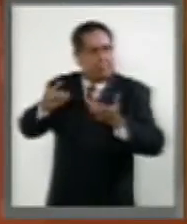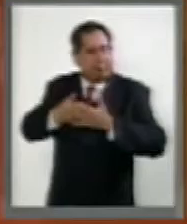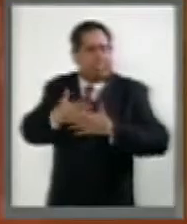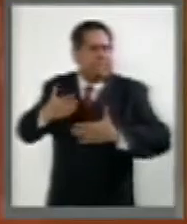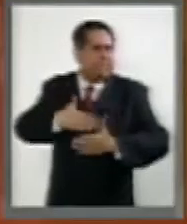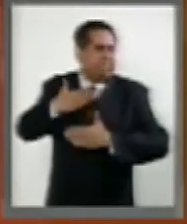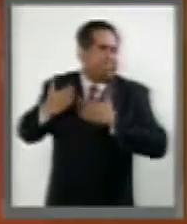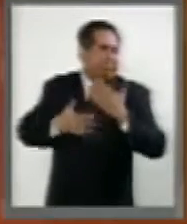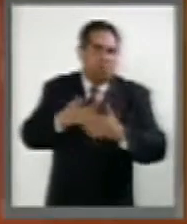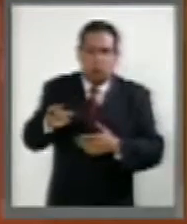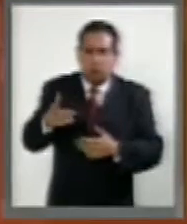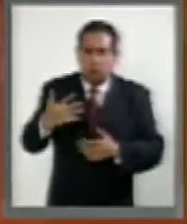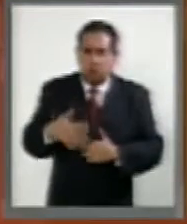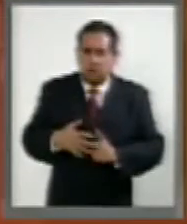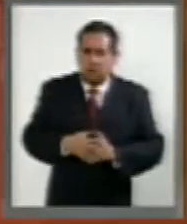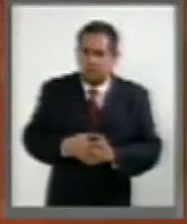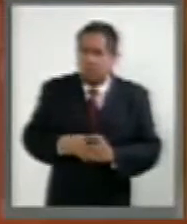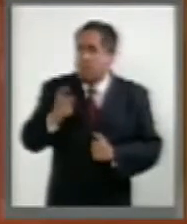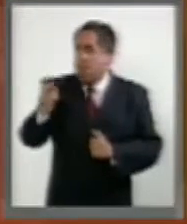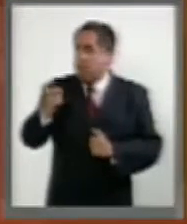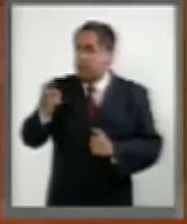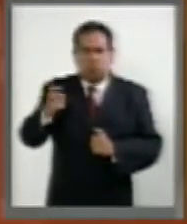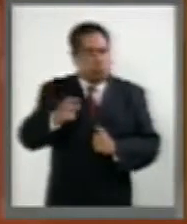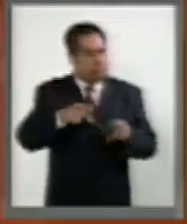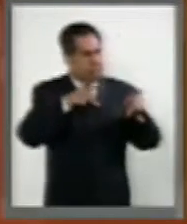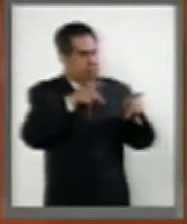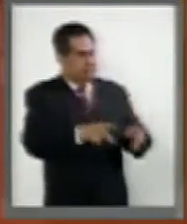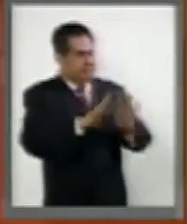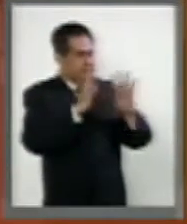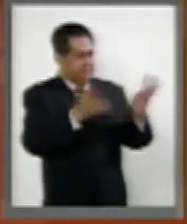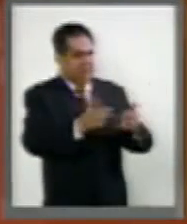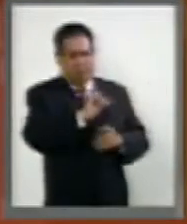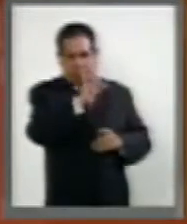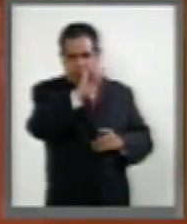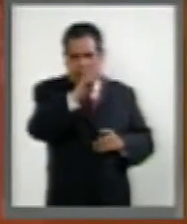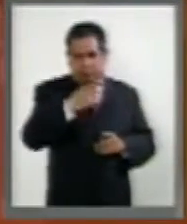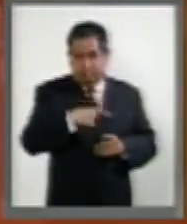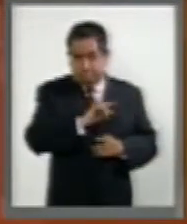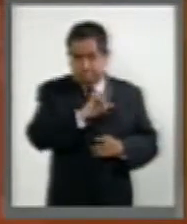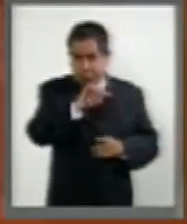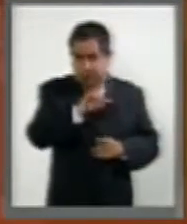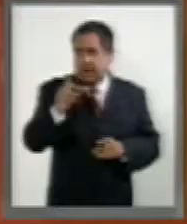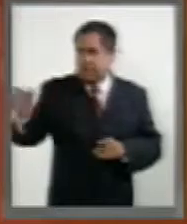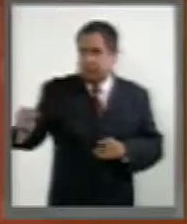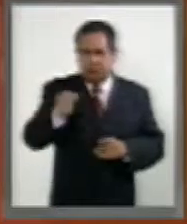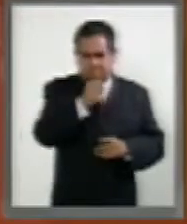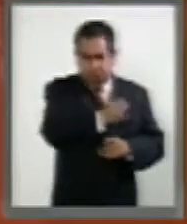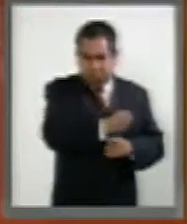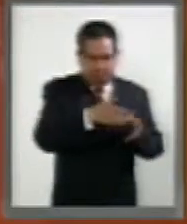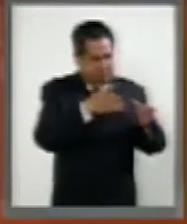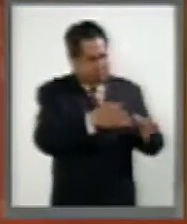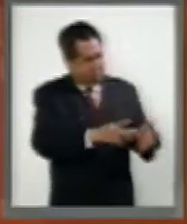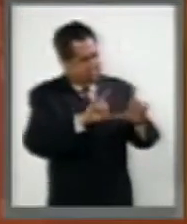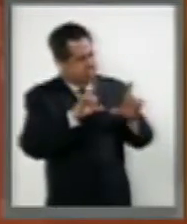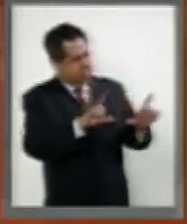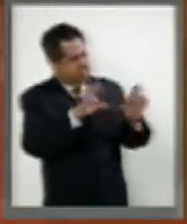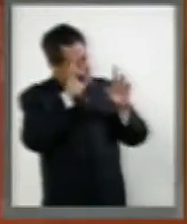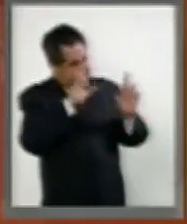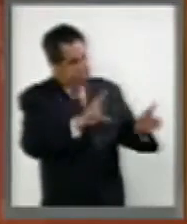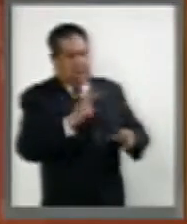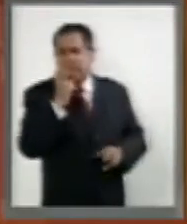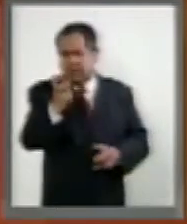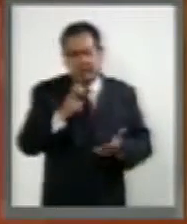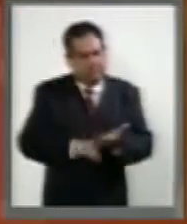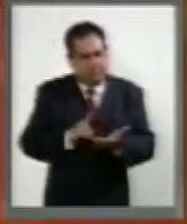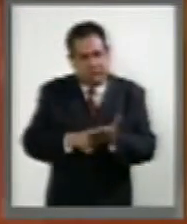alegría. Así que llevarla a la rotonda de las personas ilustres en nuestro país es verdaderamente significativo. Seguramente